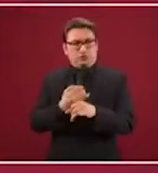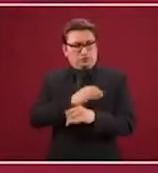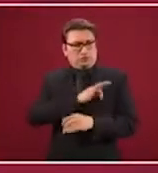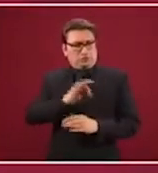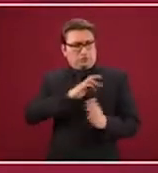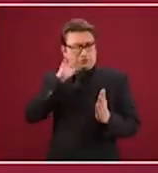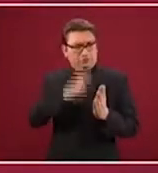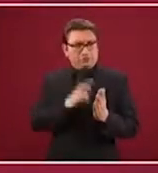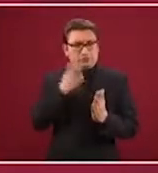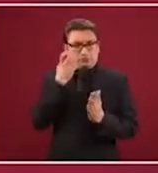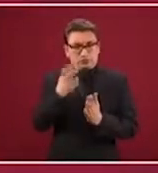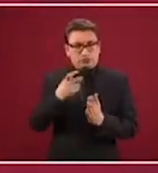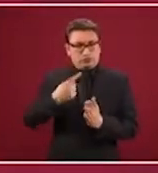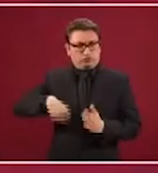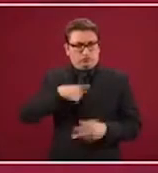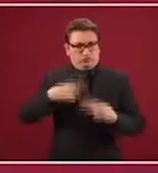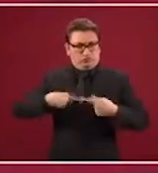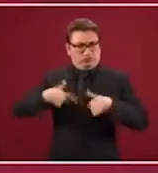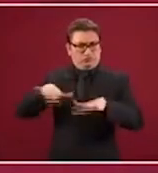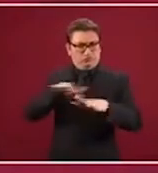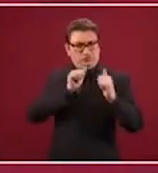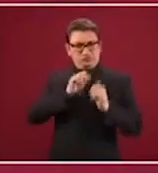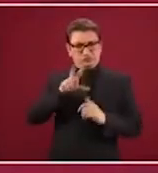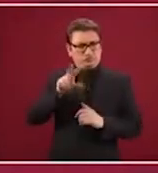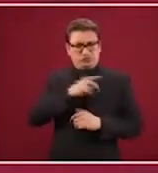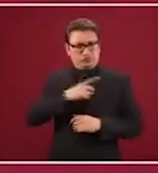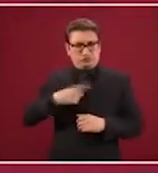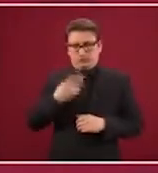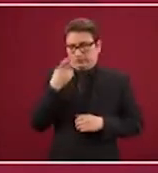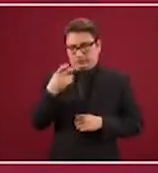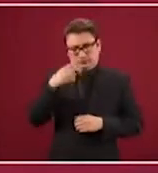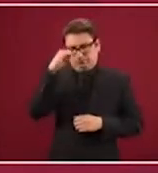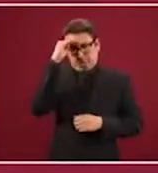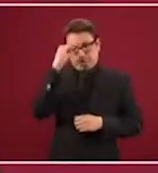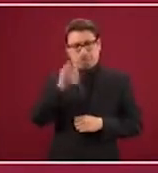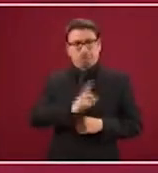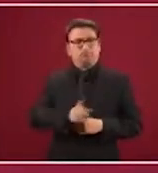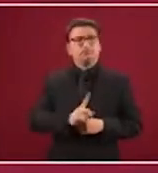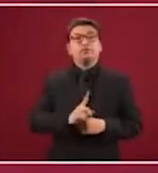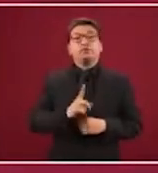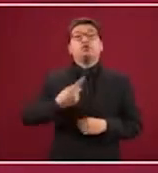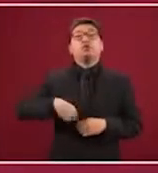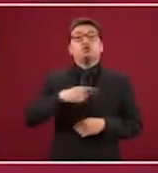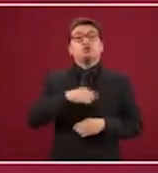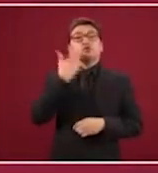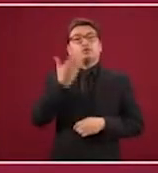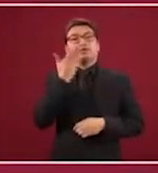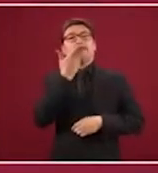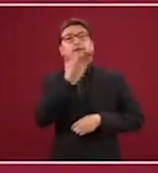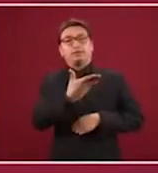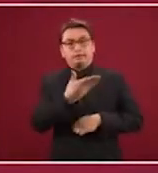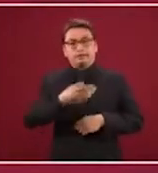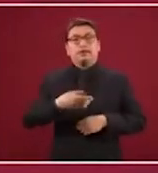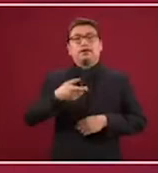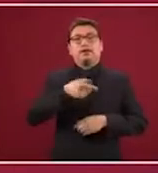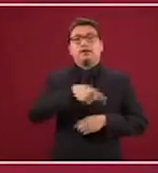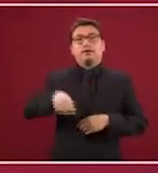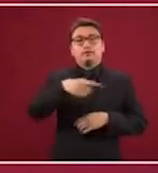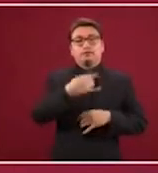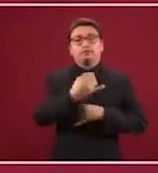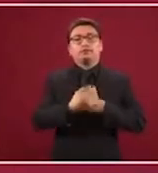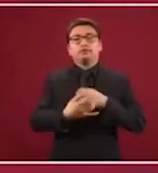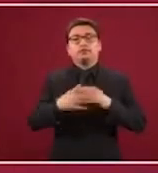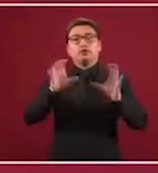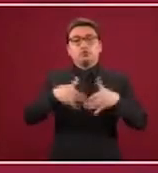Entonces, nosotros no vamos a retirar nuestro personal ni lo tenemos previsto así. Estamos recurriendo a las instancias internacionales y a la